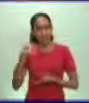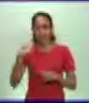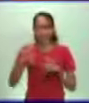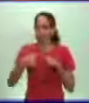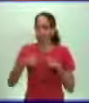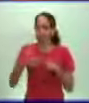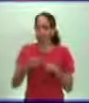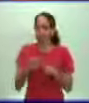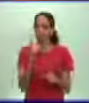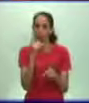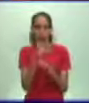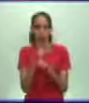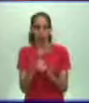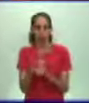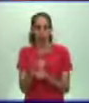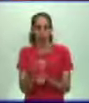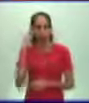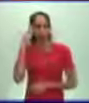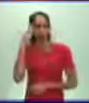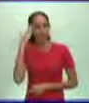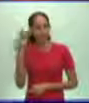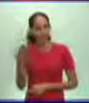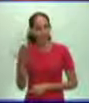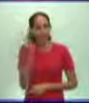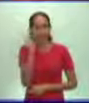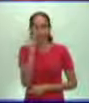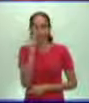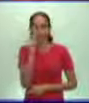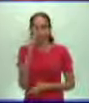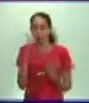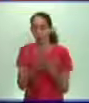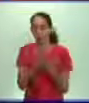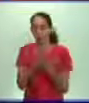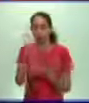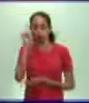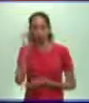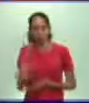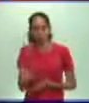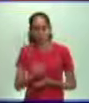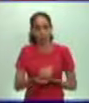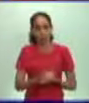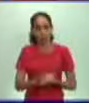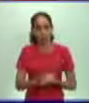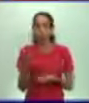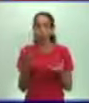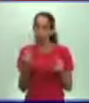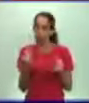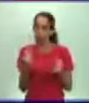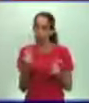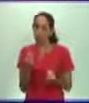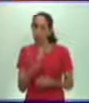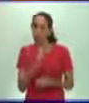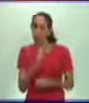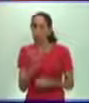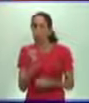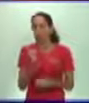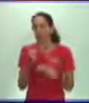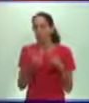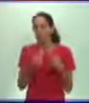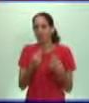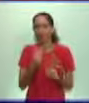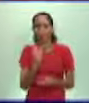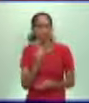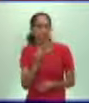escucharme, verme. Te agradezco, muchachos, a muchísimos de ustedes que nos hicieron llegar algunos mensajes, algunos criterios,